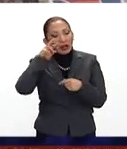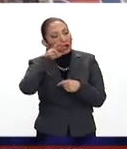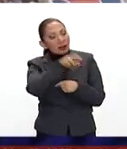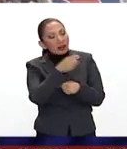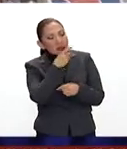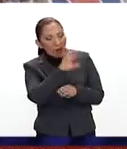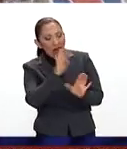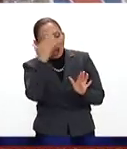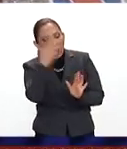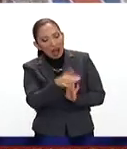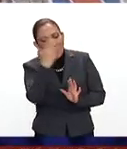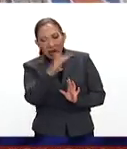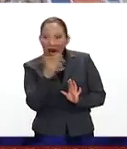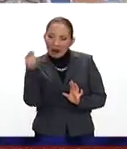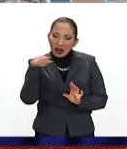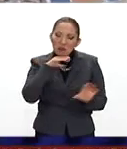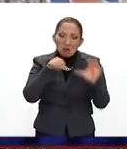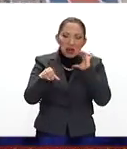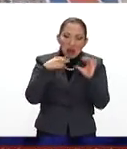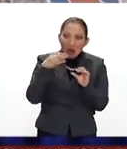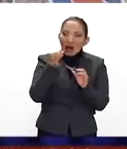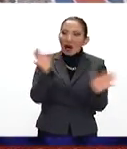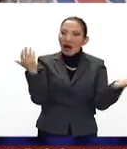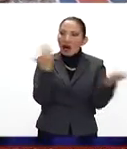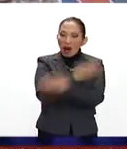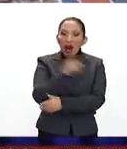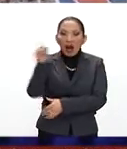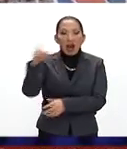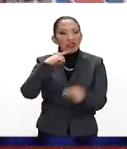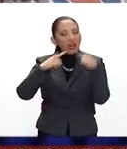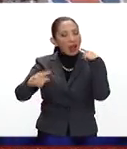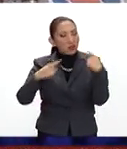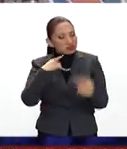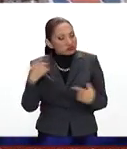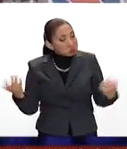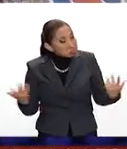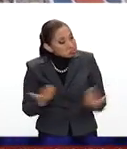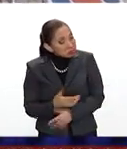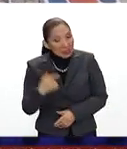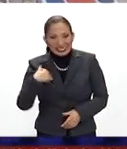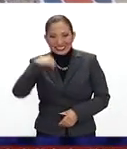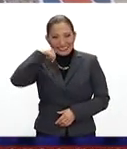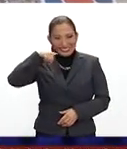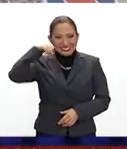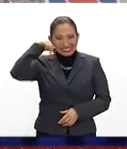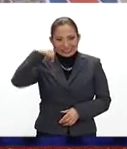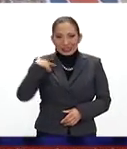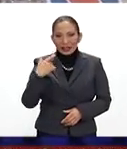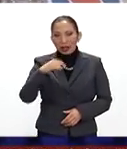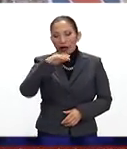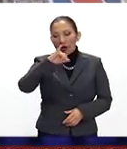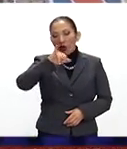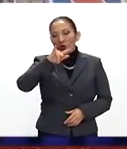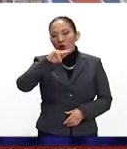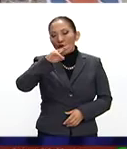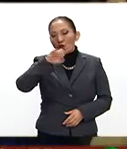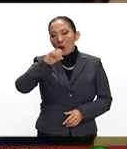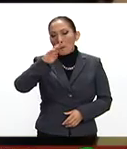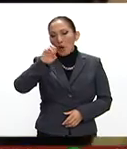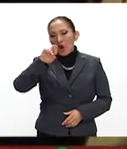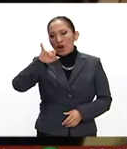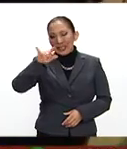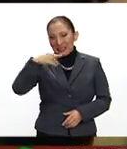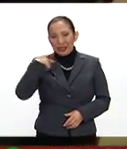habían enterado por los medios de comunicación de ese inicio del diálogo y ayer Julio Borges, diputado y